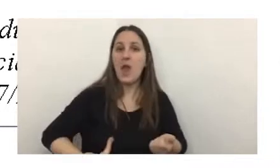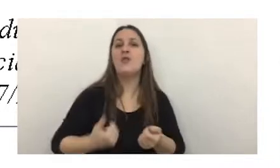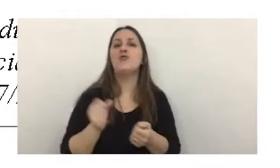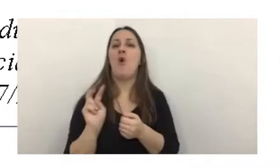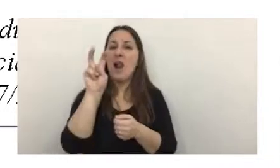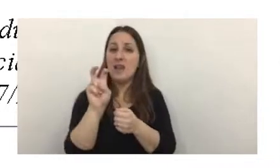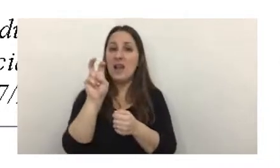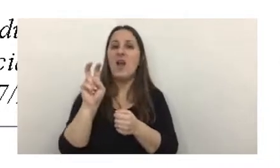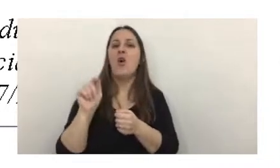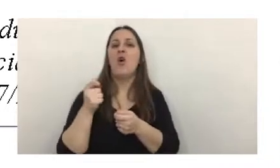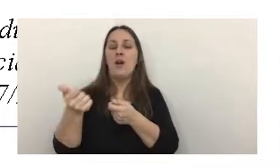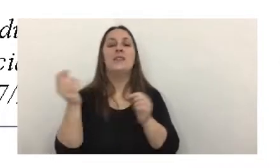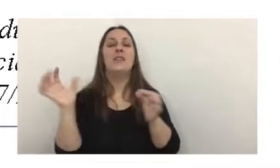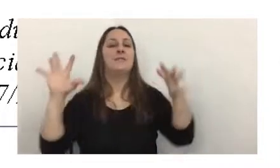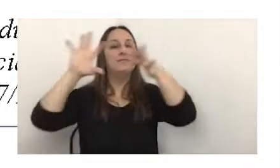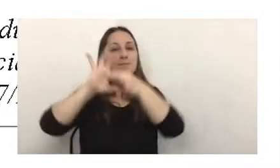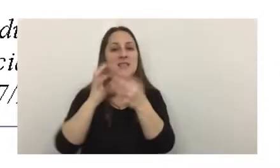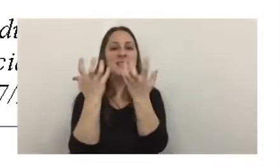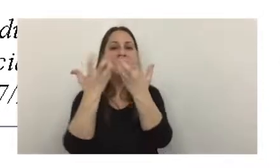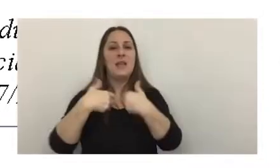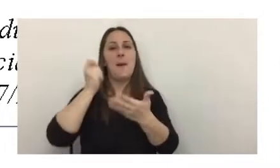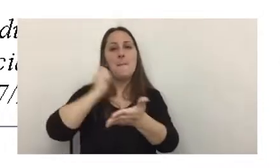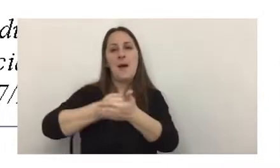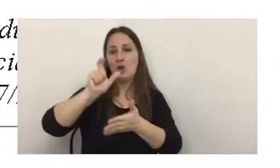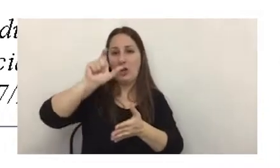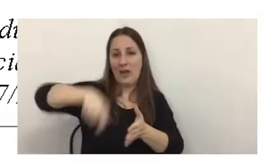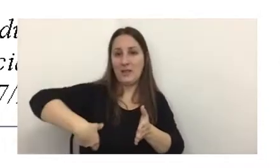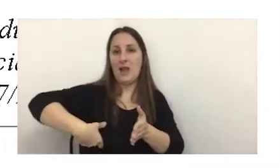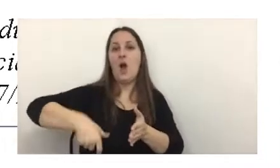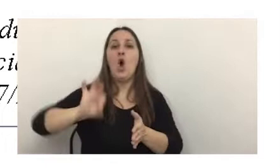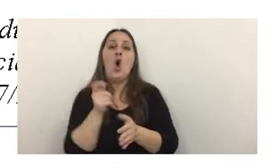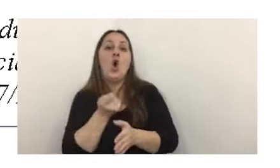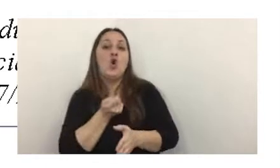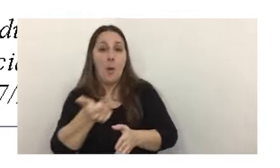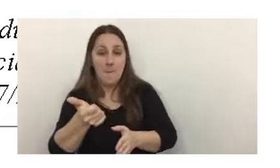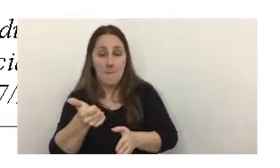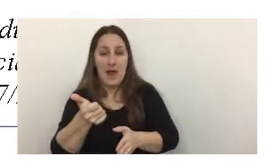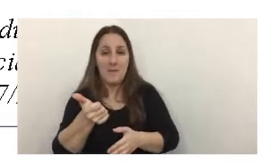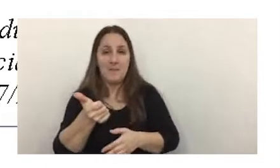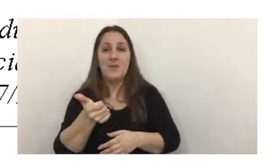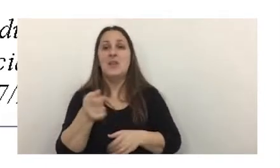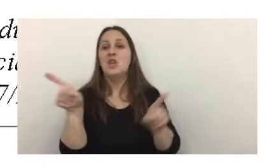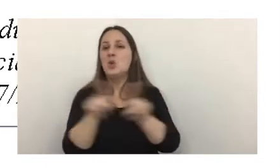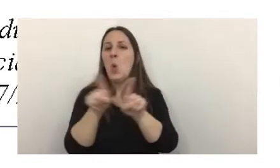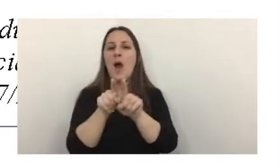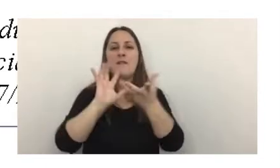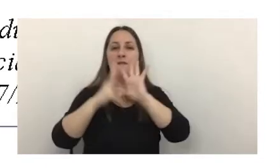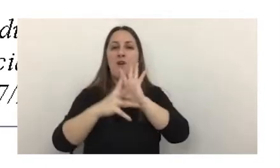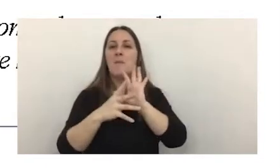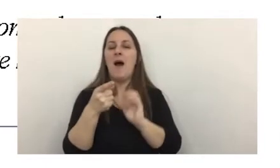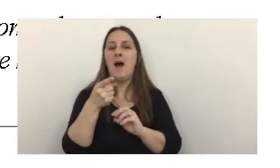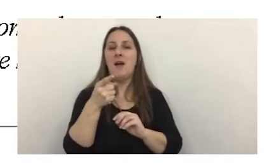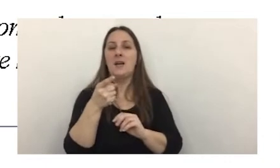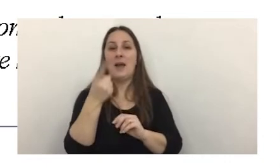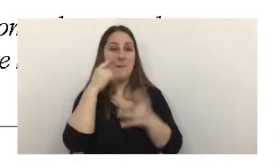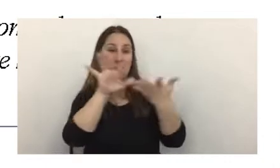prestadores adheridos al sistema de pago con tarjetas de crédito y o compra. Fíjense que al igual que su homónima que